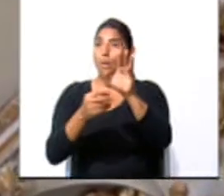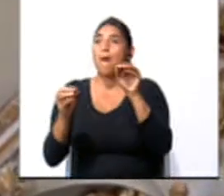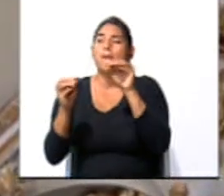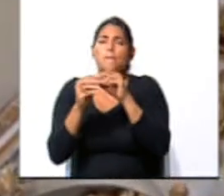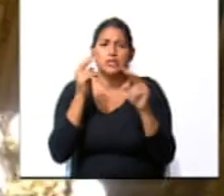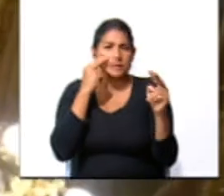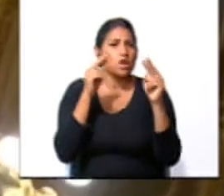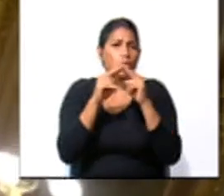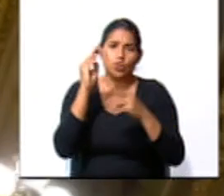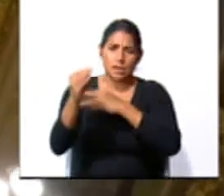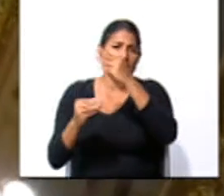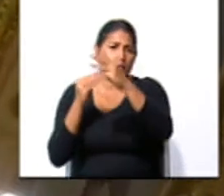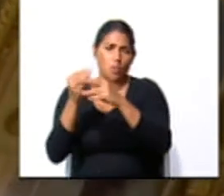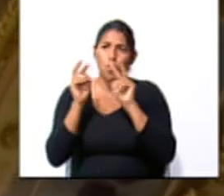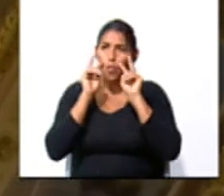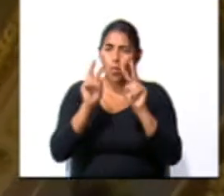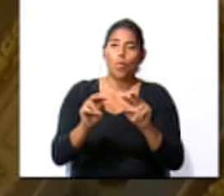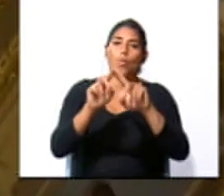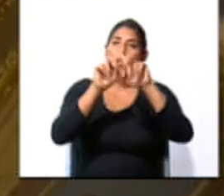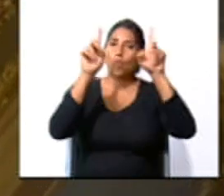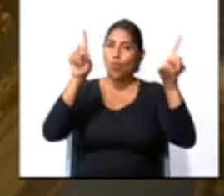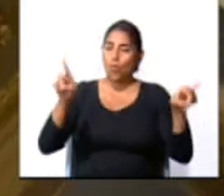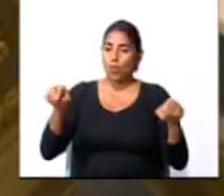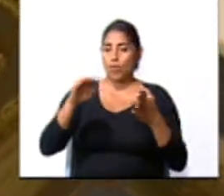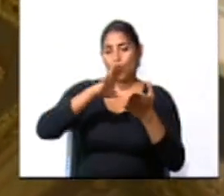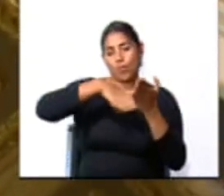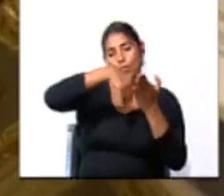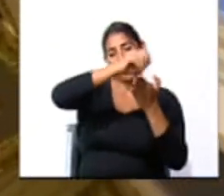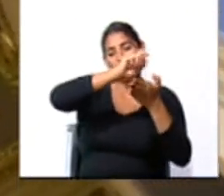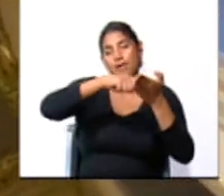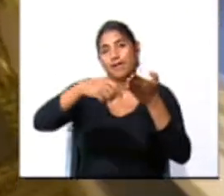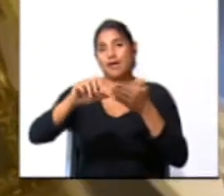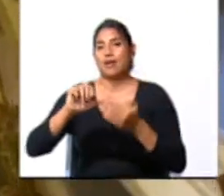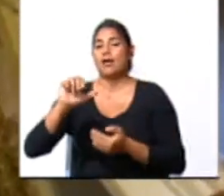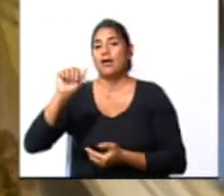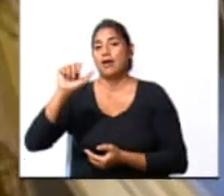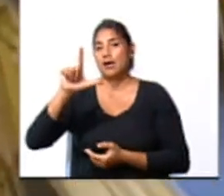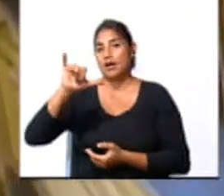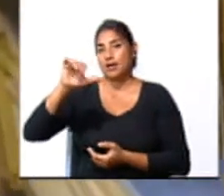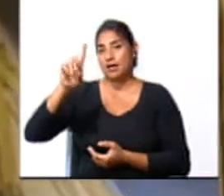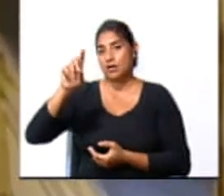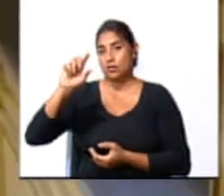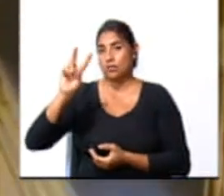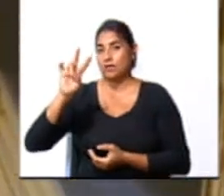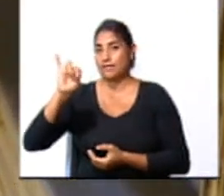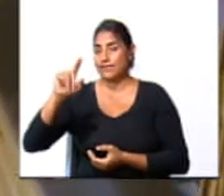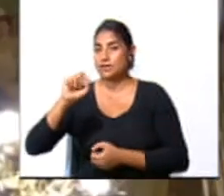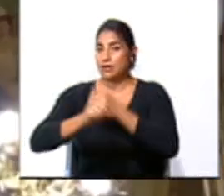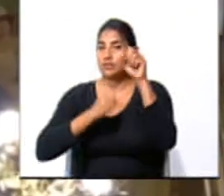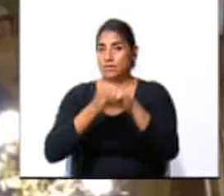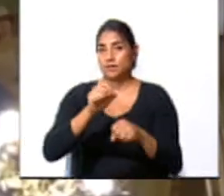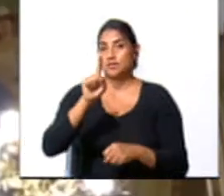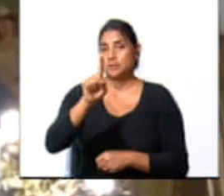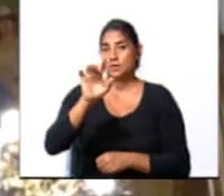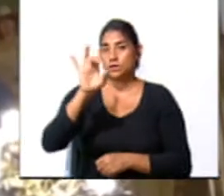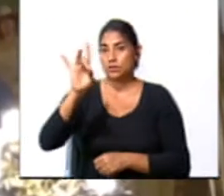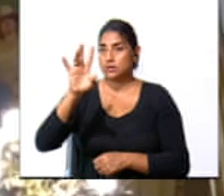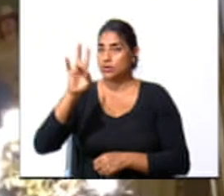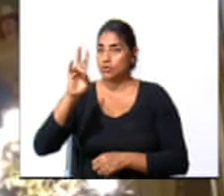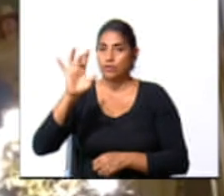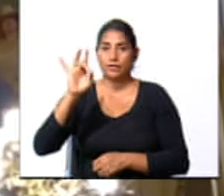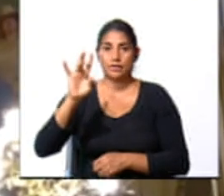conoce mundialmente, es un óleo sobre lienzo creado por Aleardo Villa en 1897,